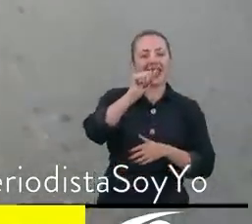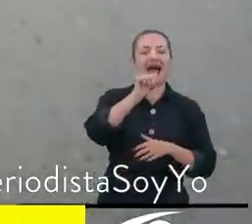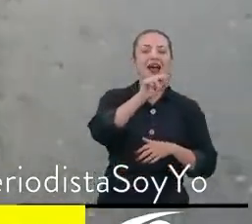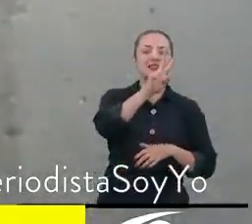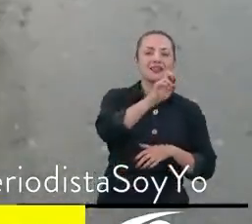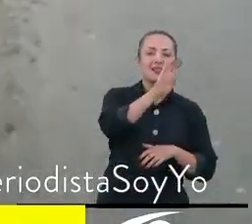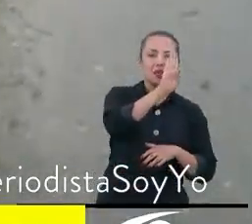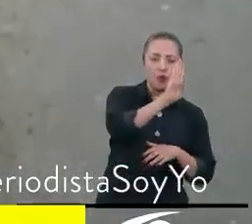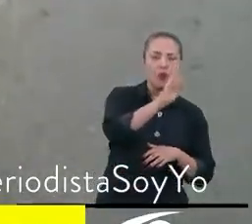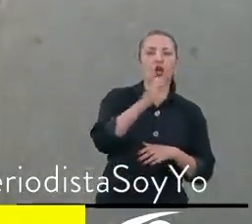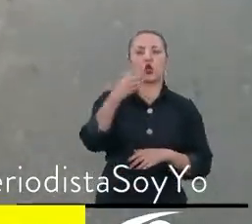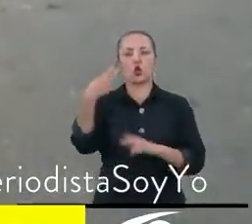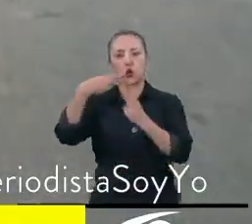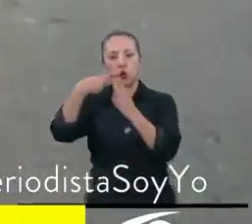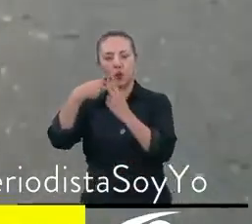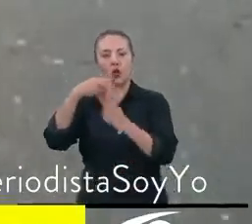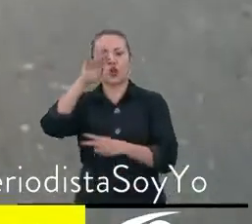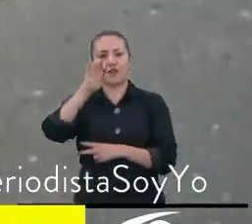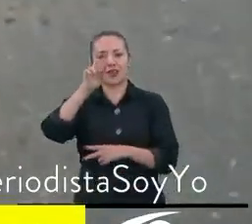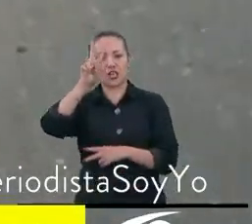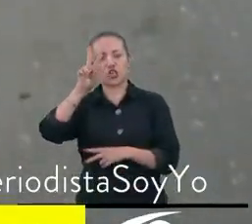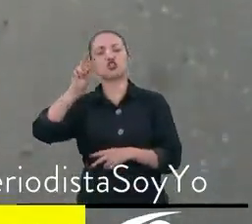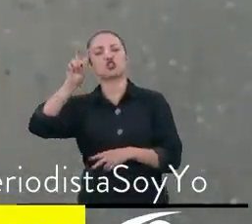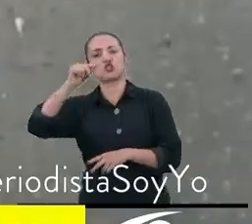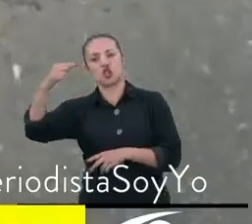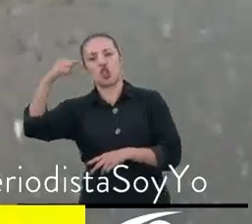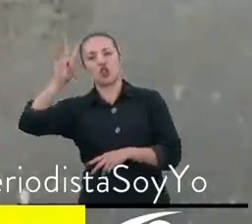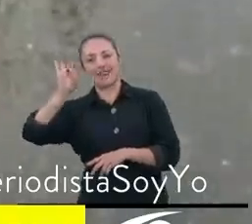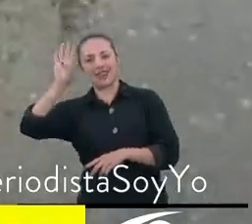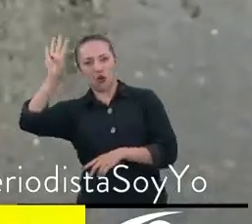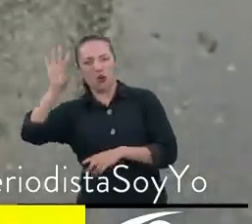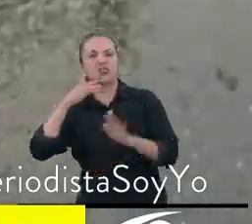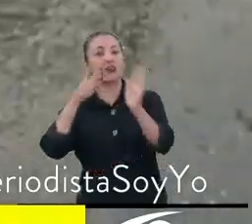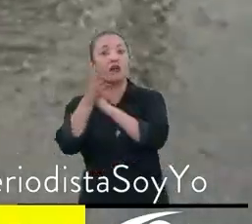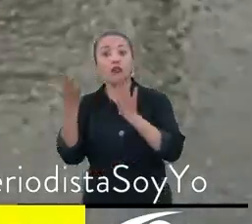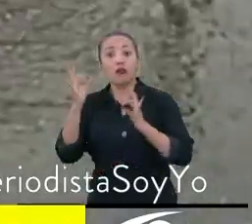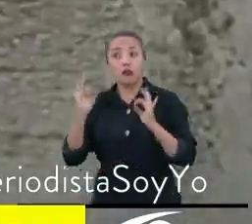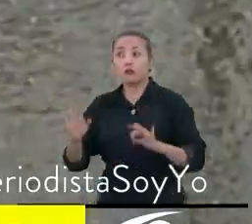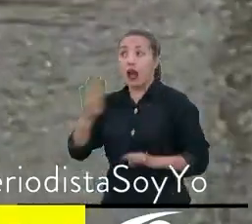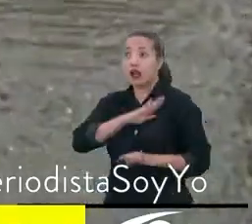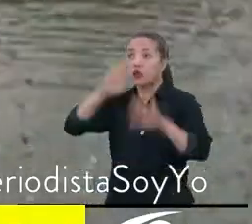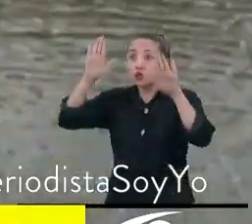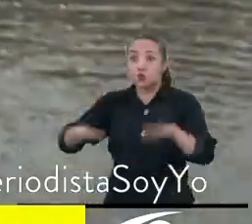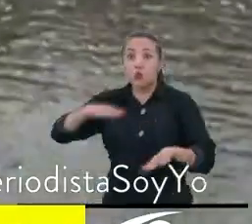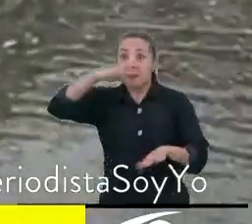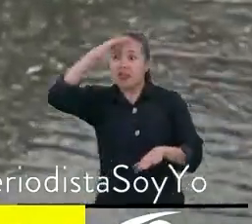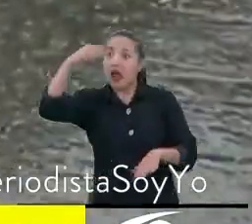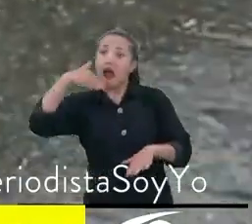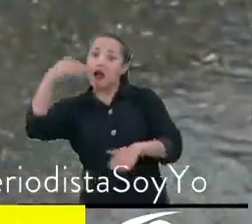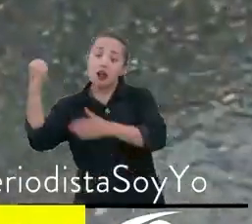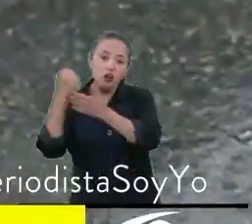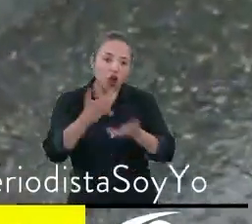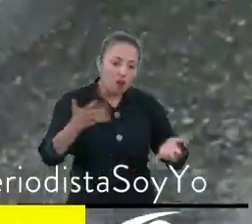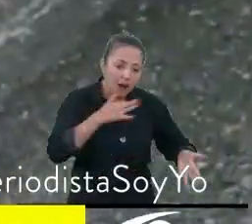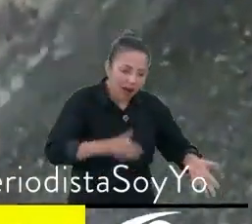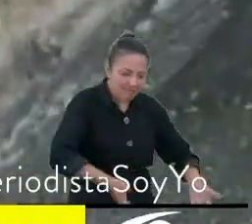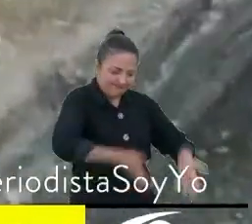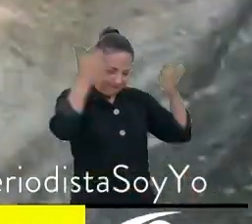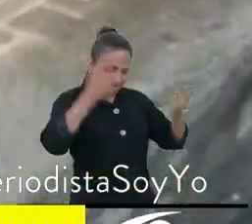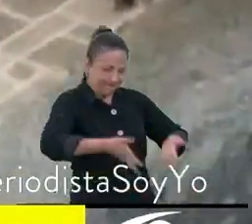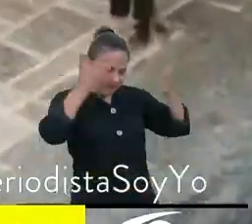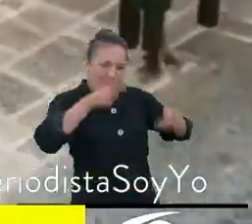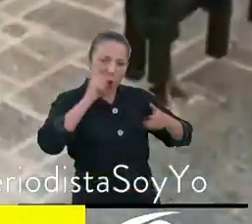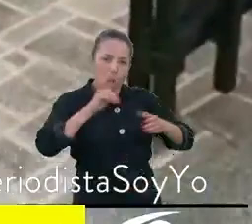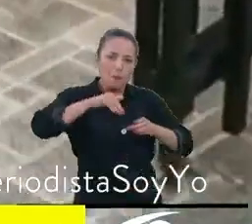donde la alcaldía de Medellín no ha hecho nada por desaponar la